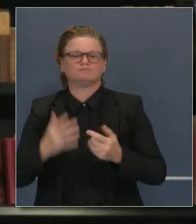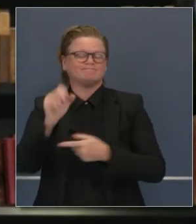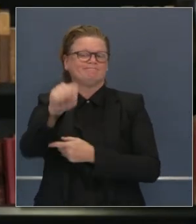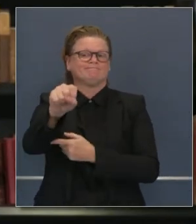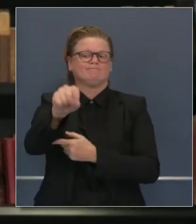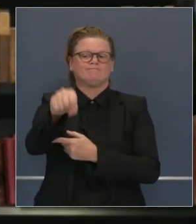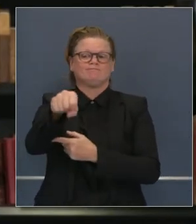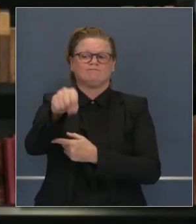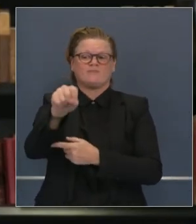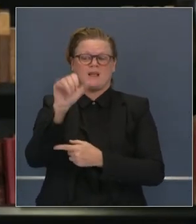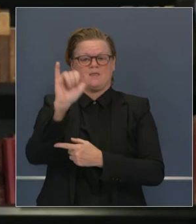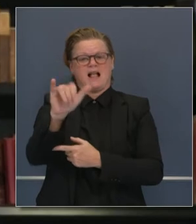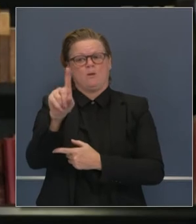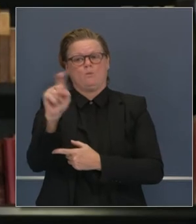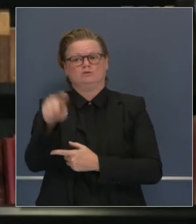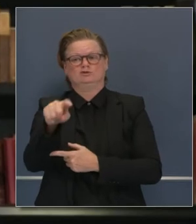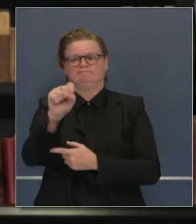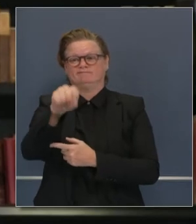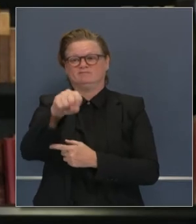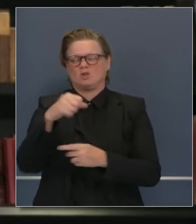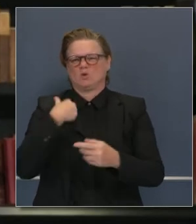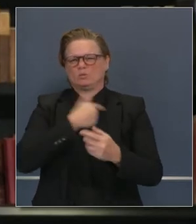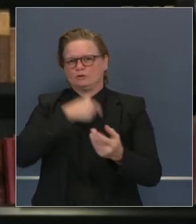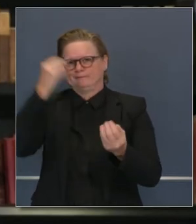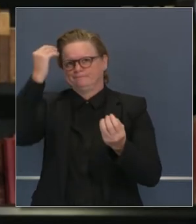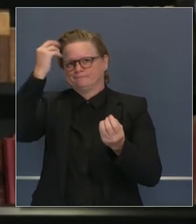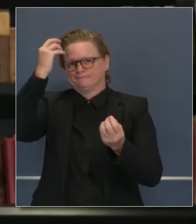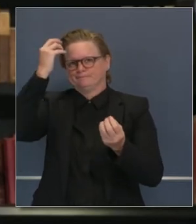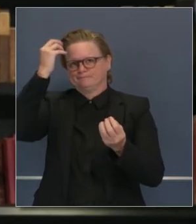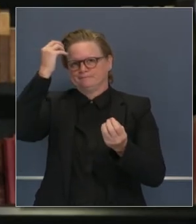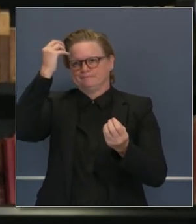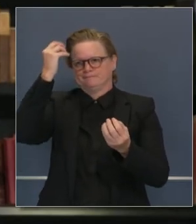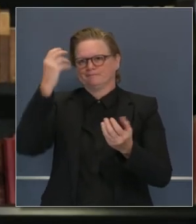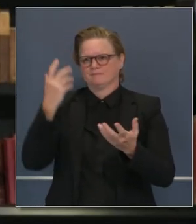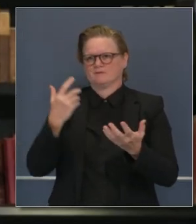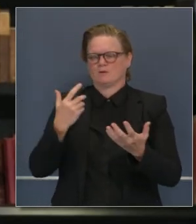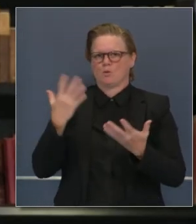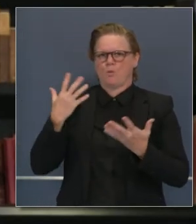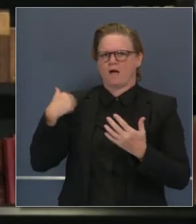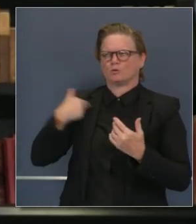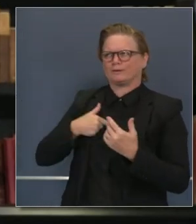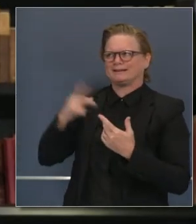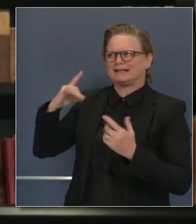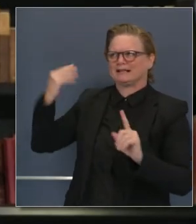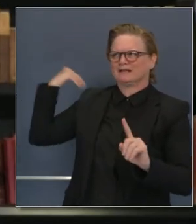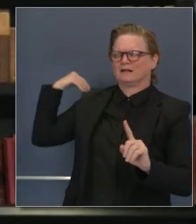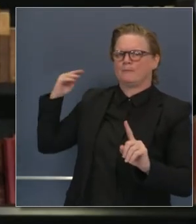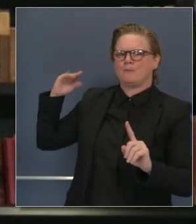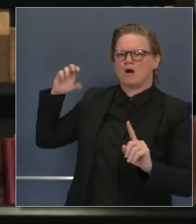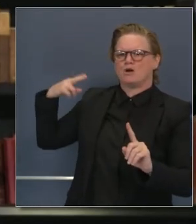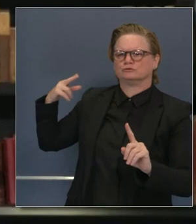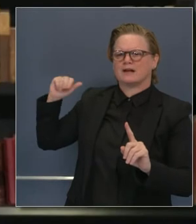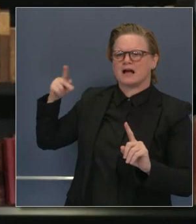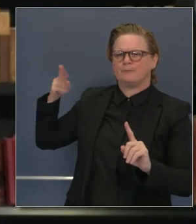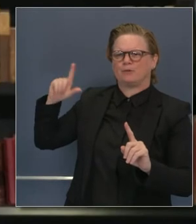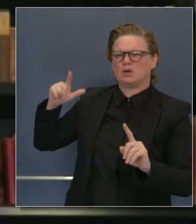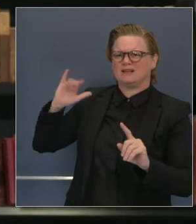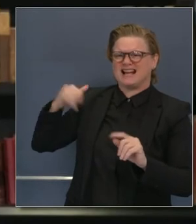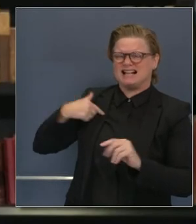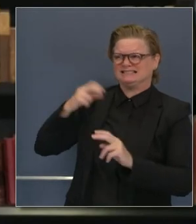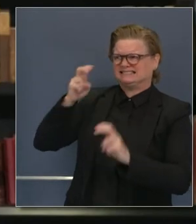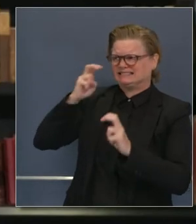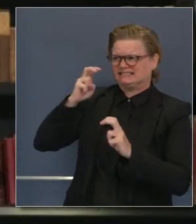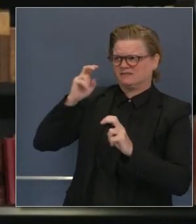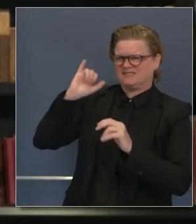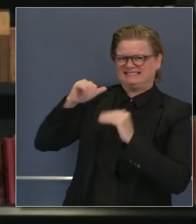Aprecio mucho su pregunta. Esta pregunta nos estamos planteando nosotros mismos, trabajando con la industria, con